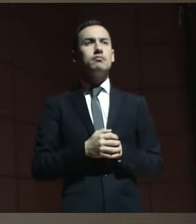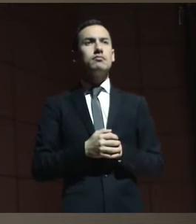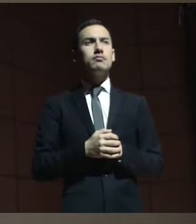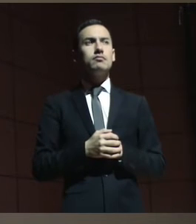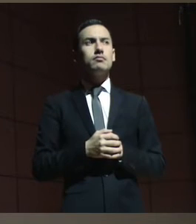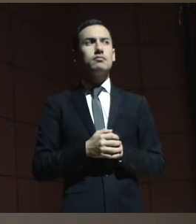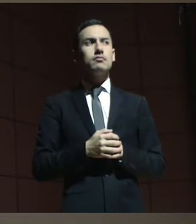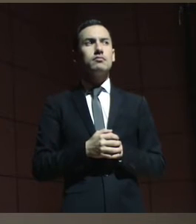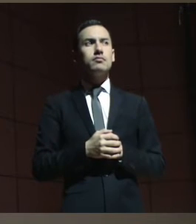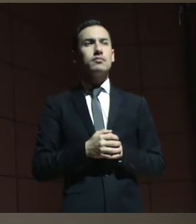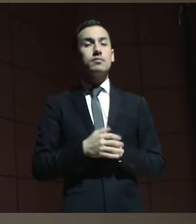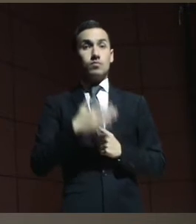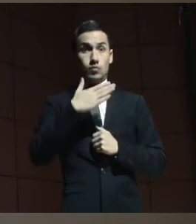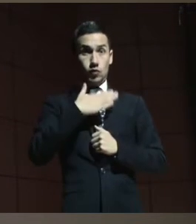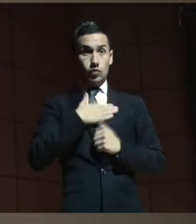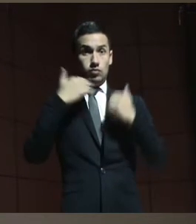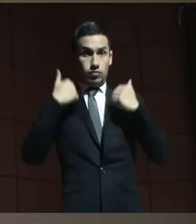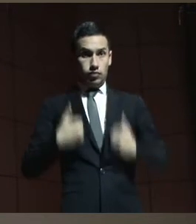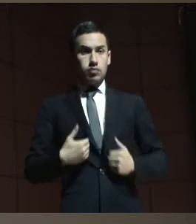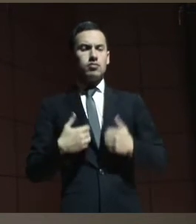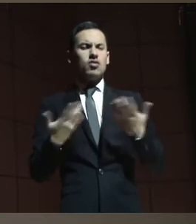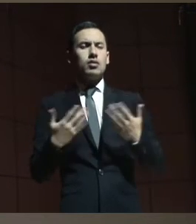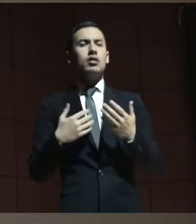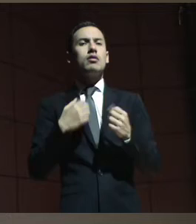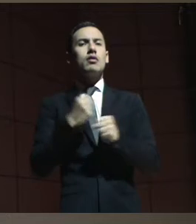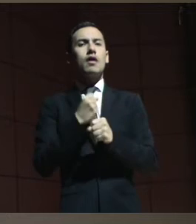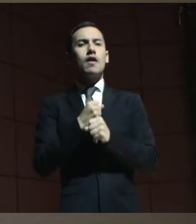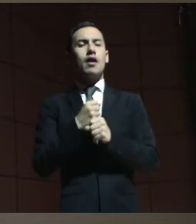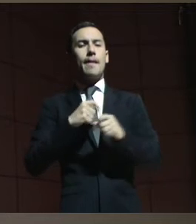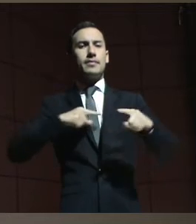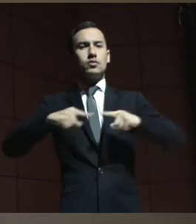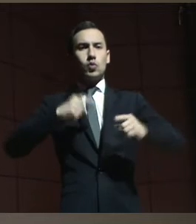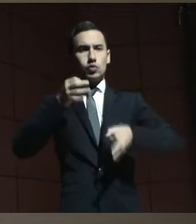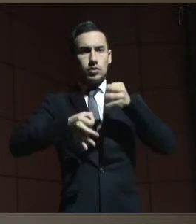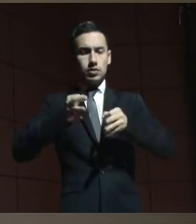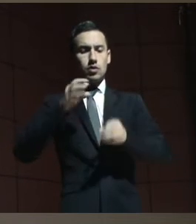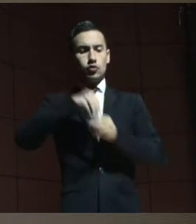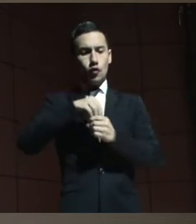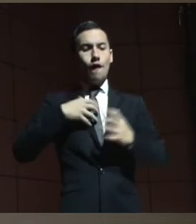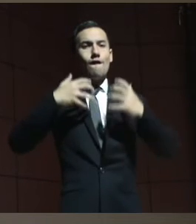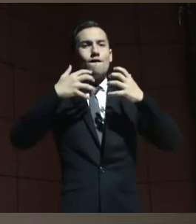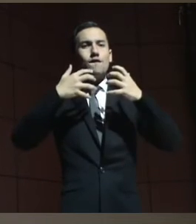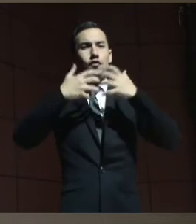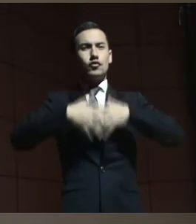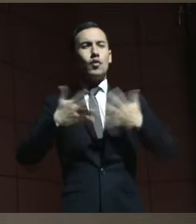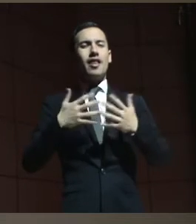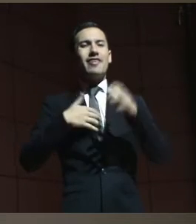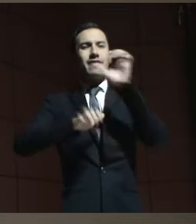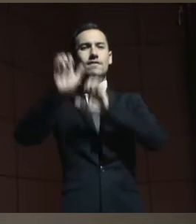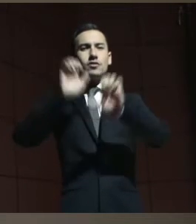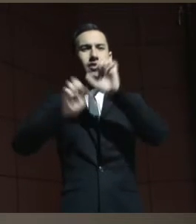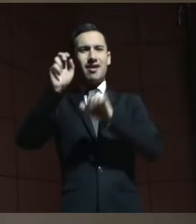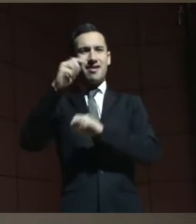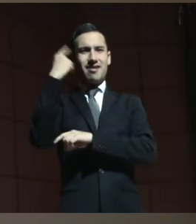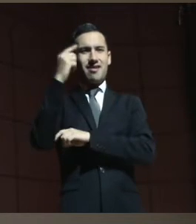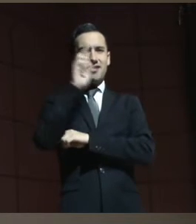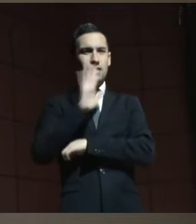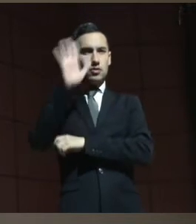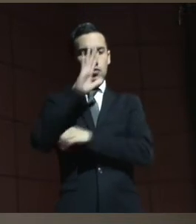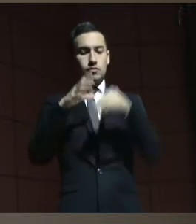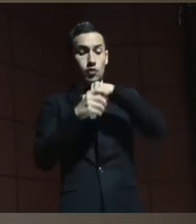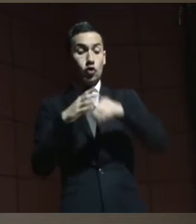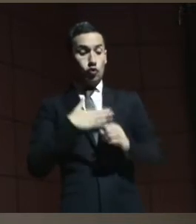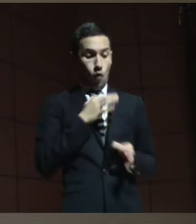mi lugar de pertenencia, que es la administración de justicia. Yo soy funcionaria de la Defensoría General de la Nación en este momento y he sido